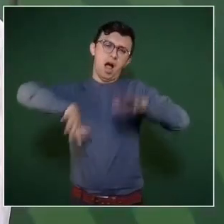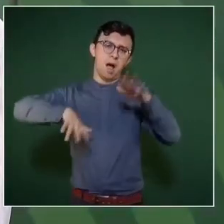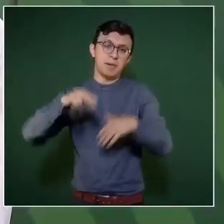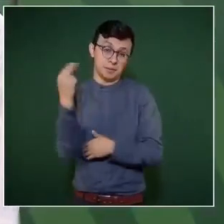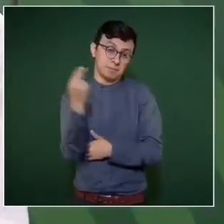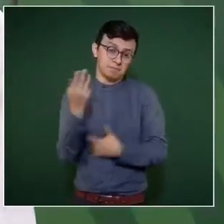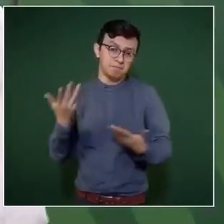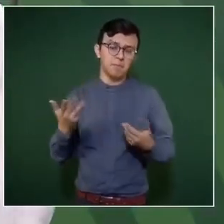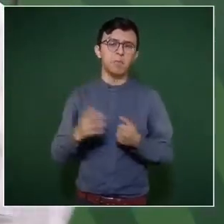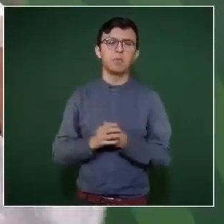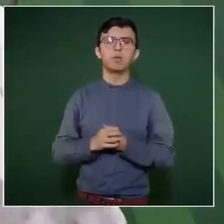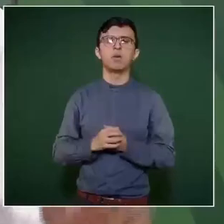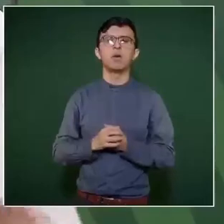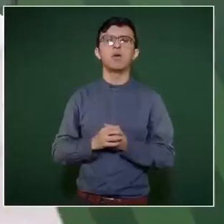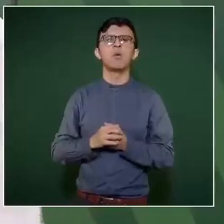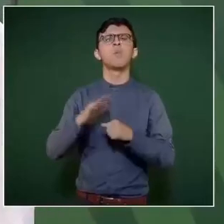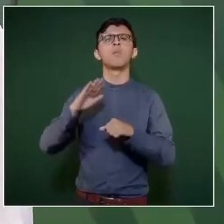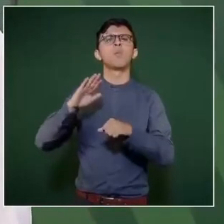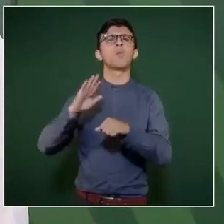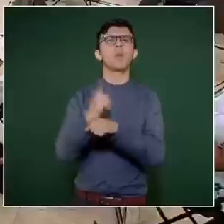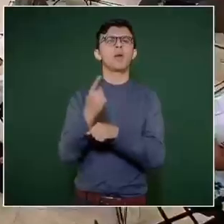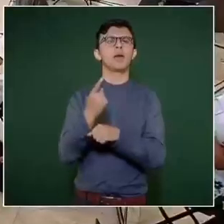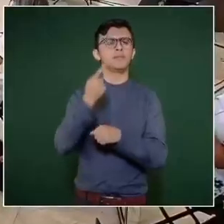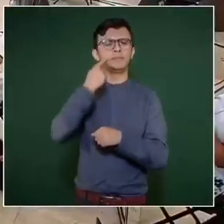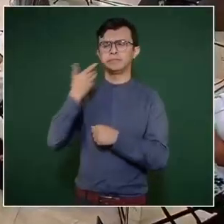porque ¿qué estaba pasando?